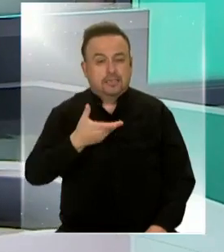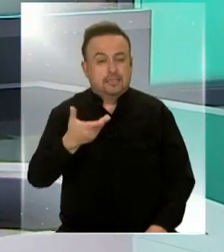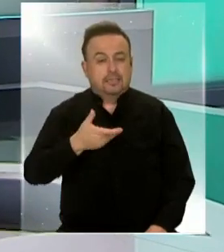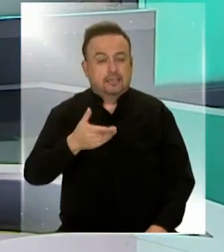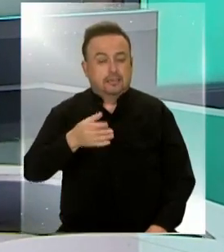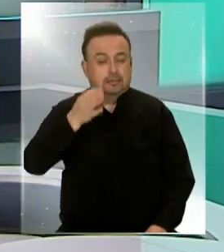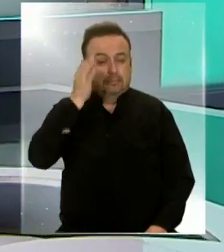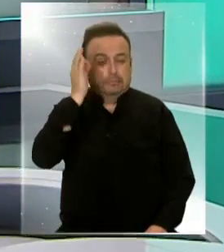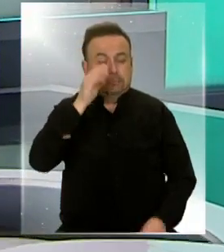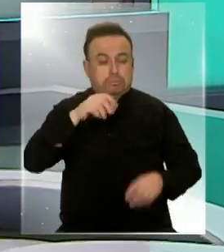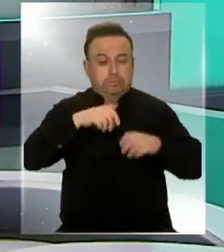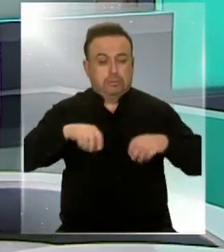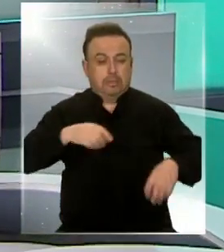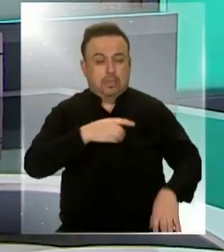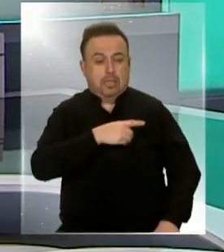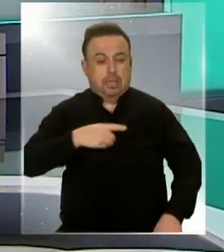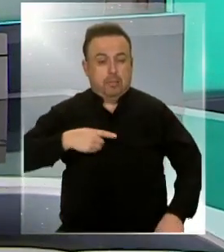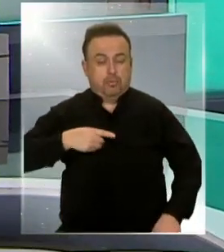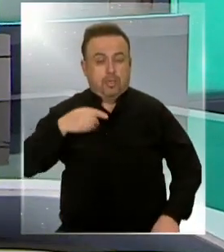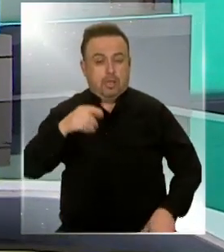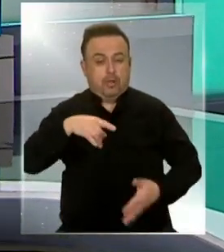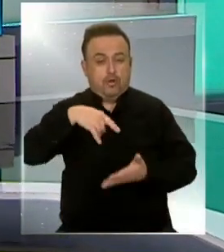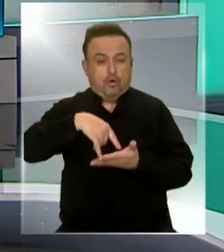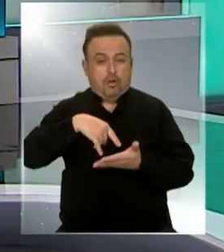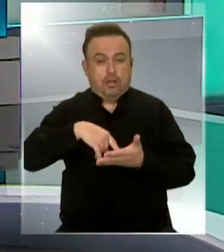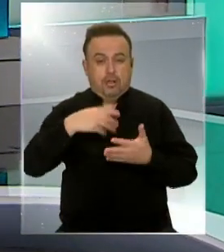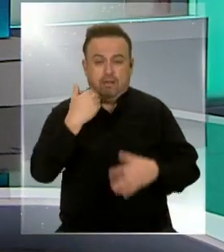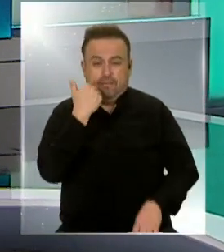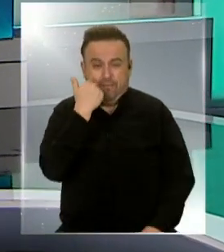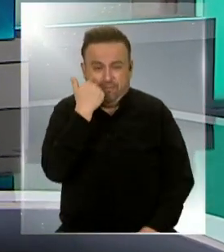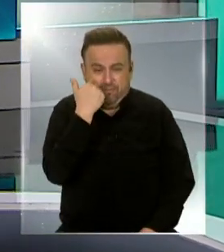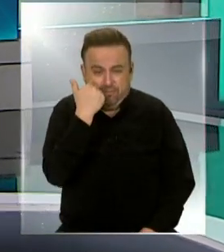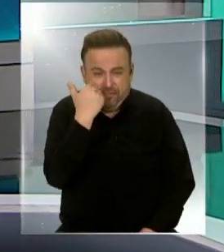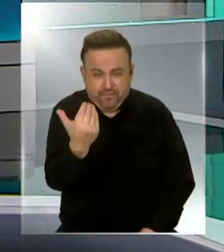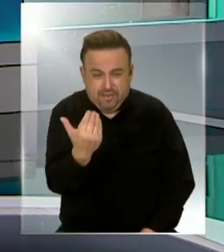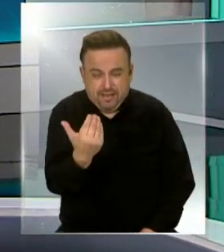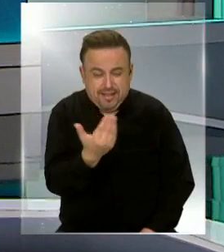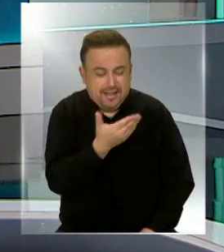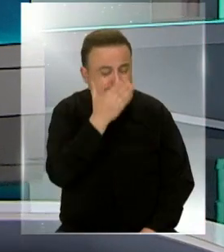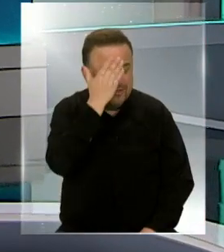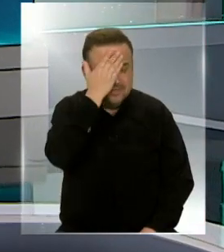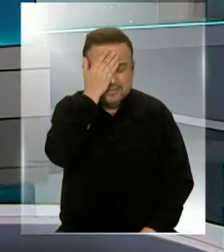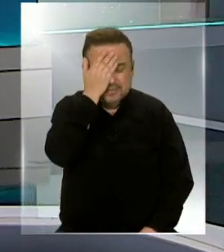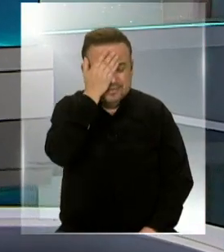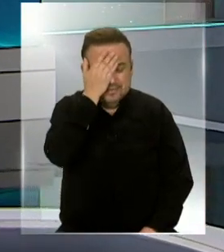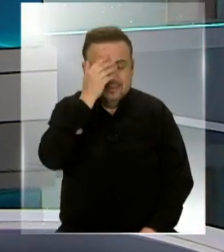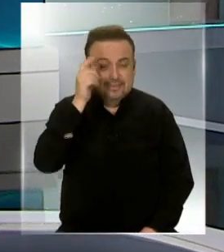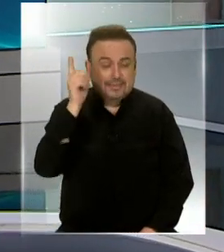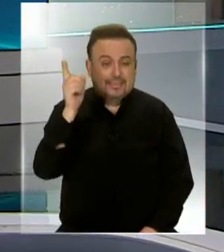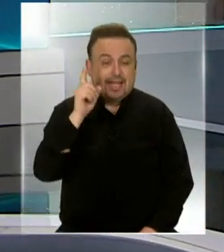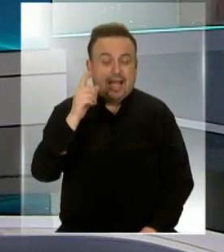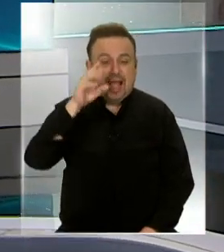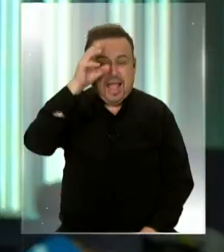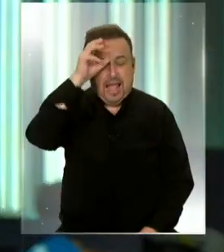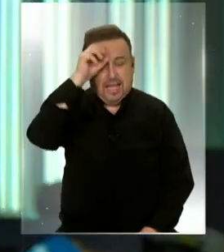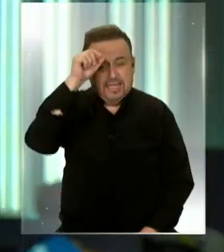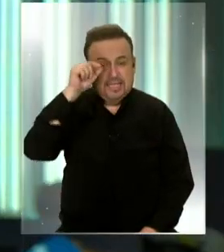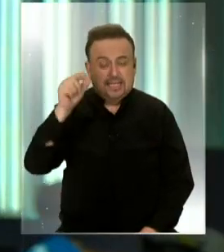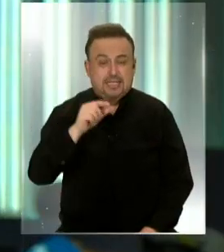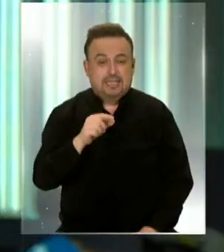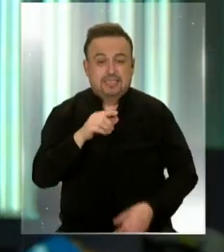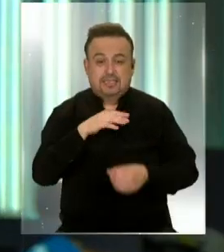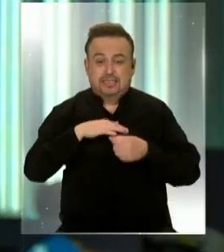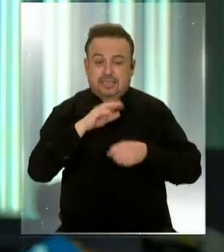¿Estás? Buenos días. Hola, ¿cómo estás? Buenos días. O sea, vergonzoso es lo menos que se puede decir, porque en realidad es una situación muy